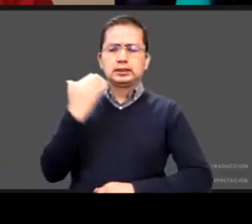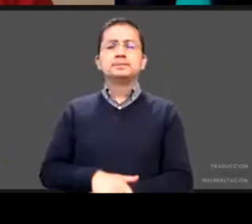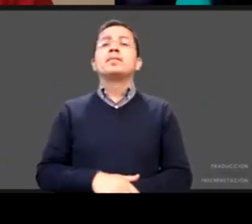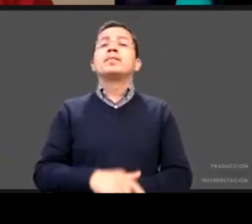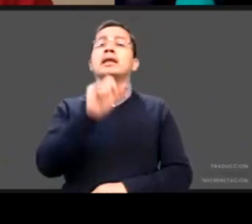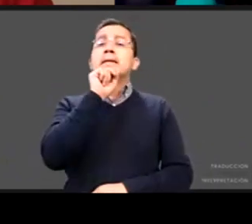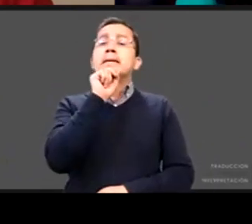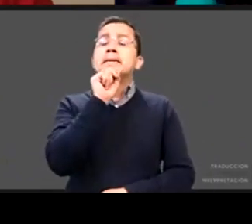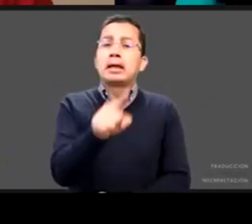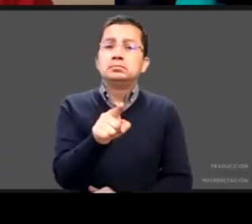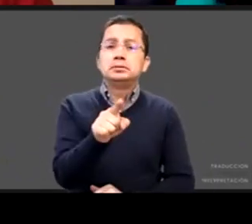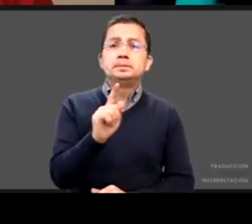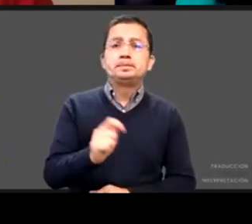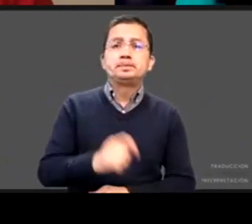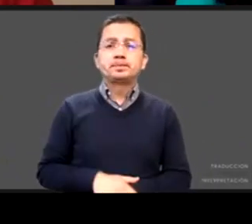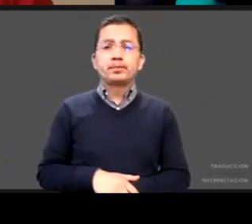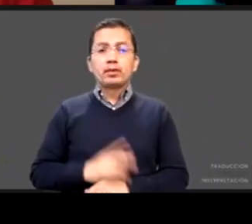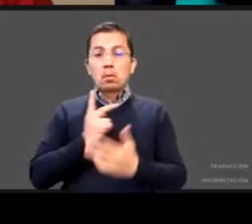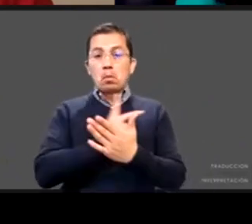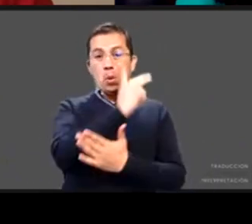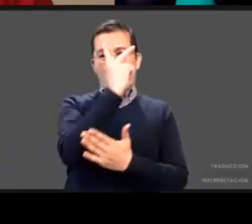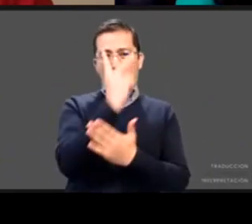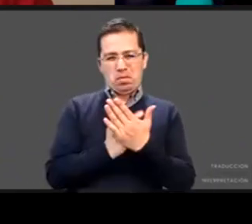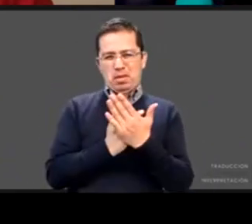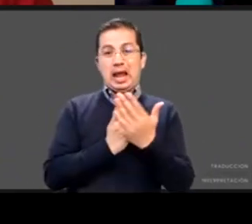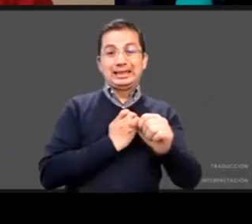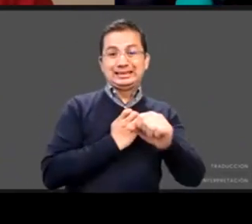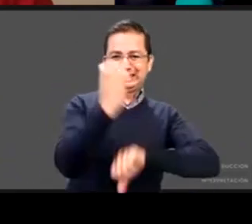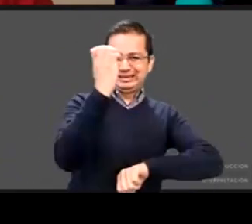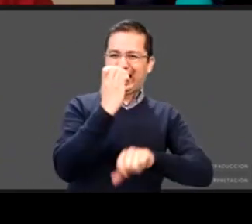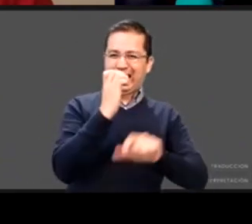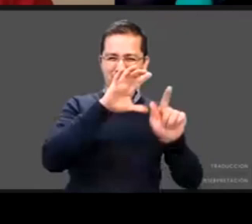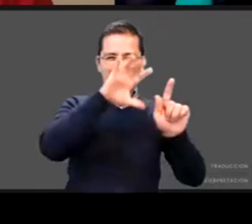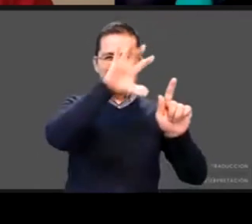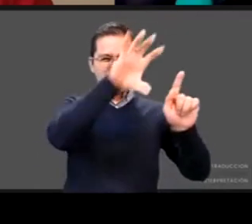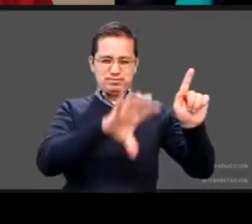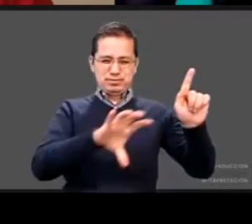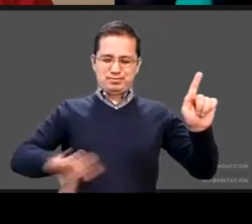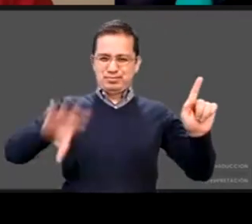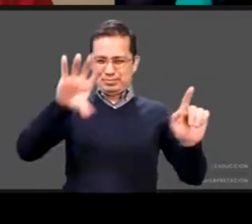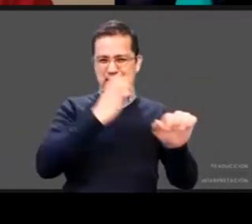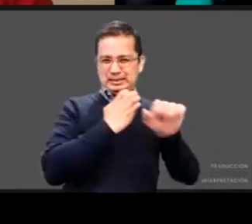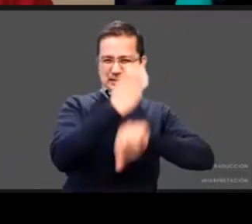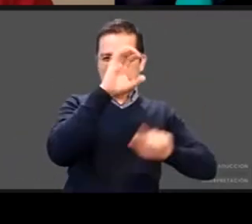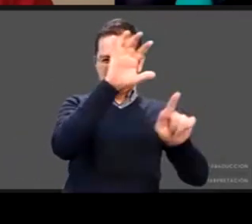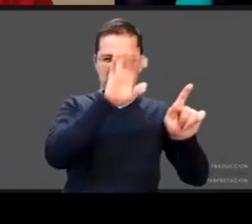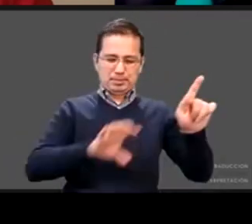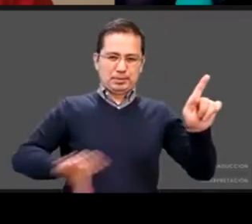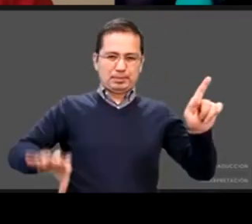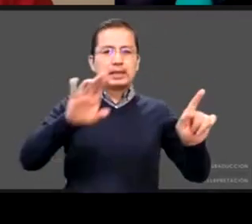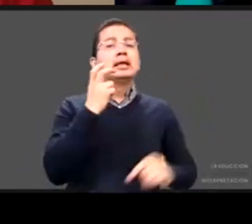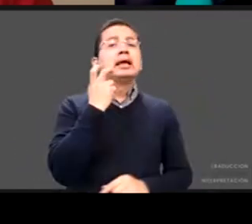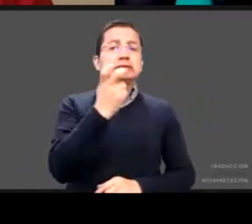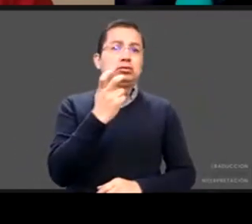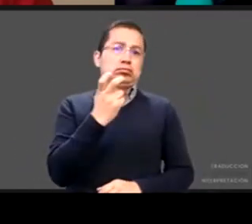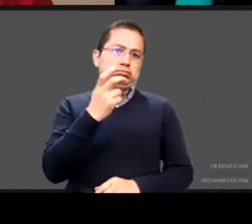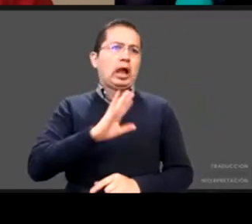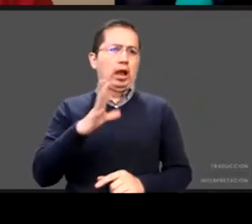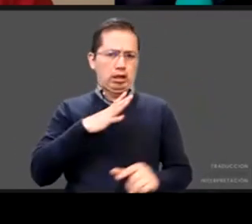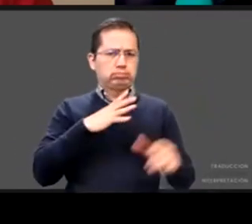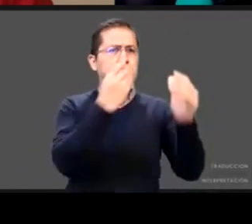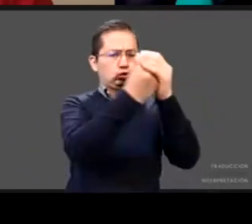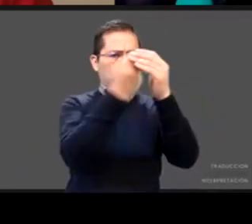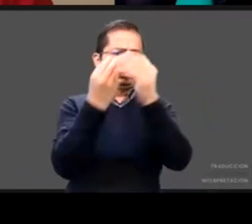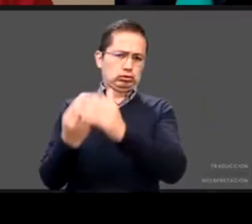estatales que se están impulsando a nivel de los estados espacios espacios de formación por lo que se